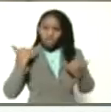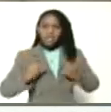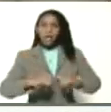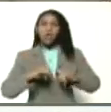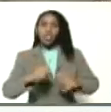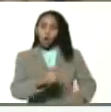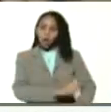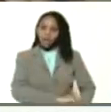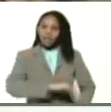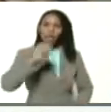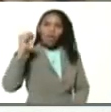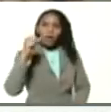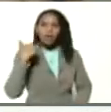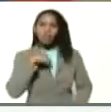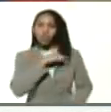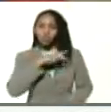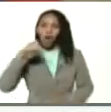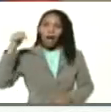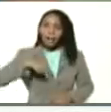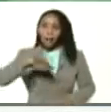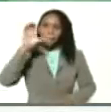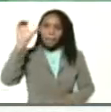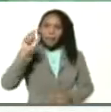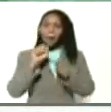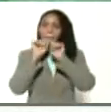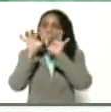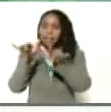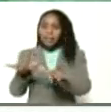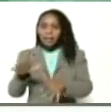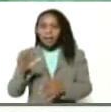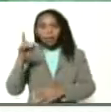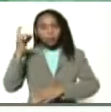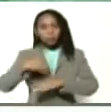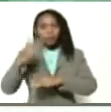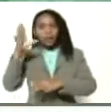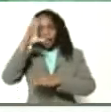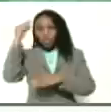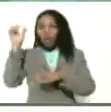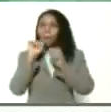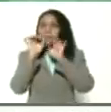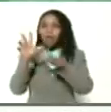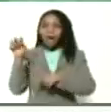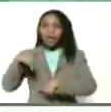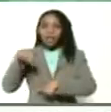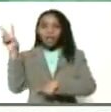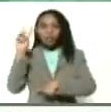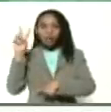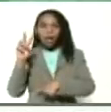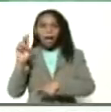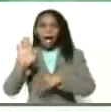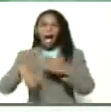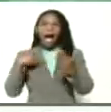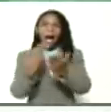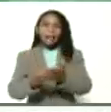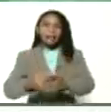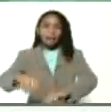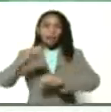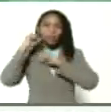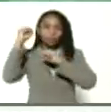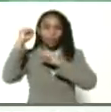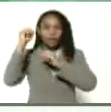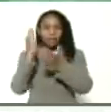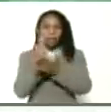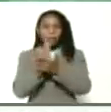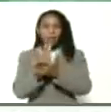libertadores y estamos en la patria bendita y sagrada que Dios bendiga Venezuela hasta la victoria siempre muchas